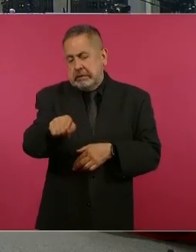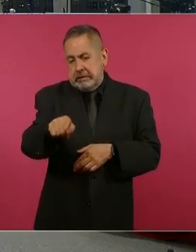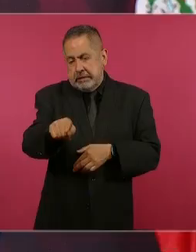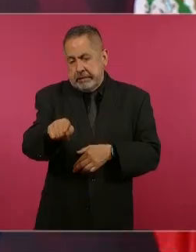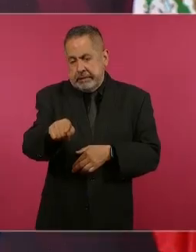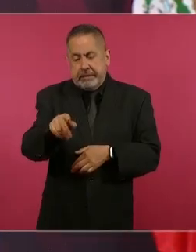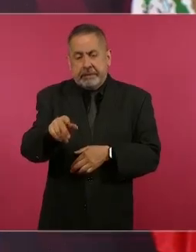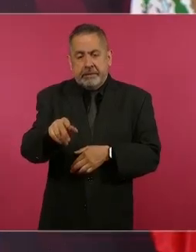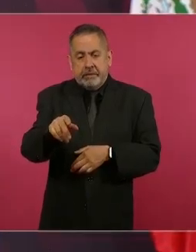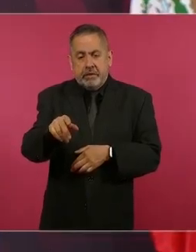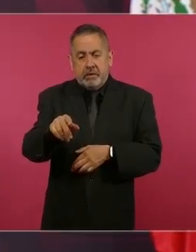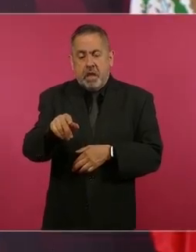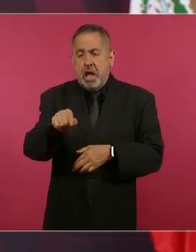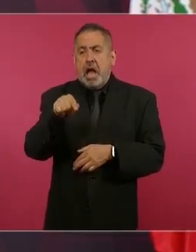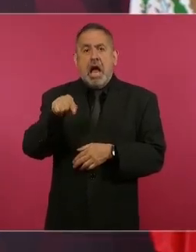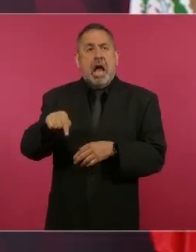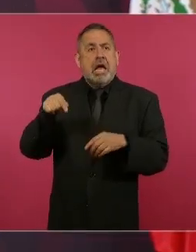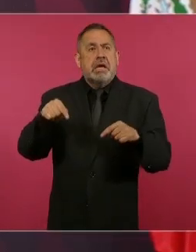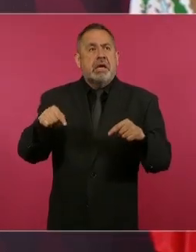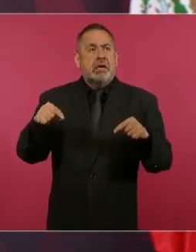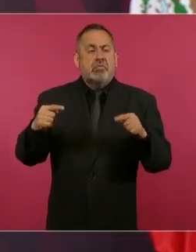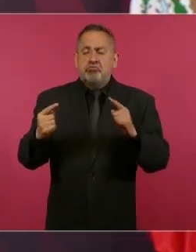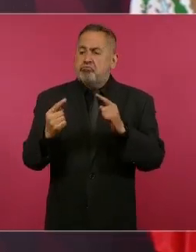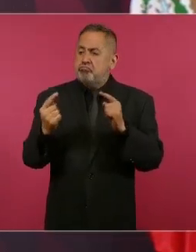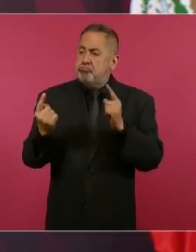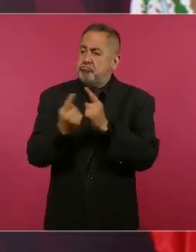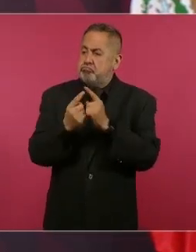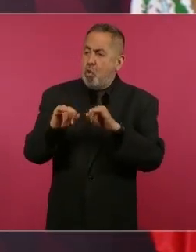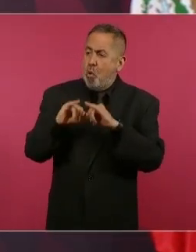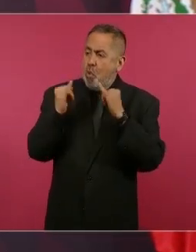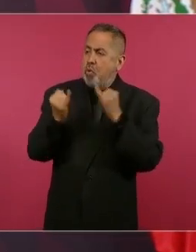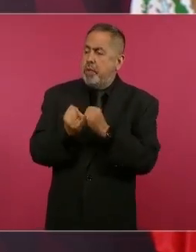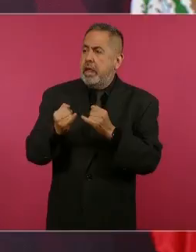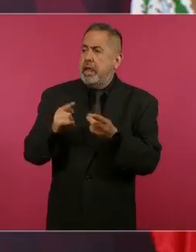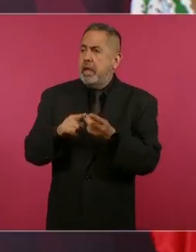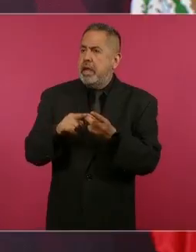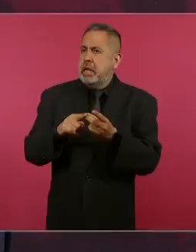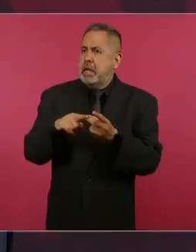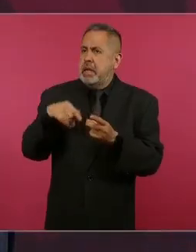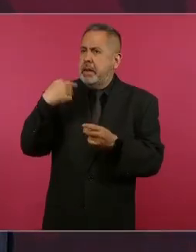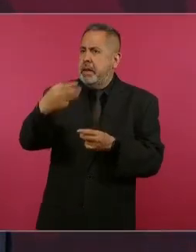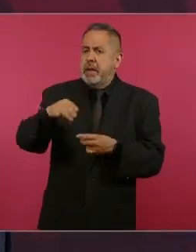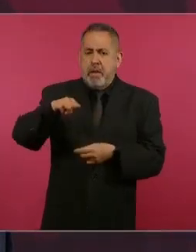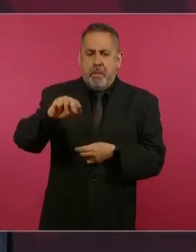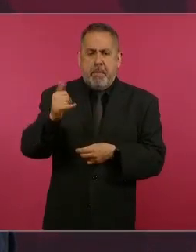encontremos en mayo